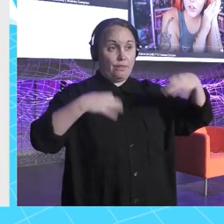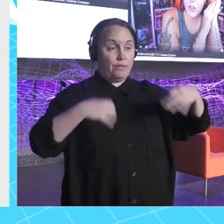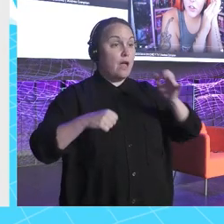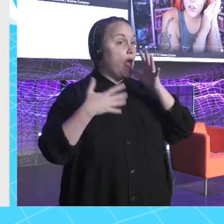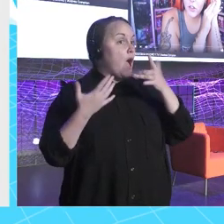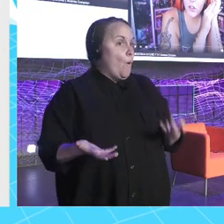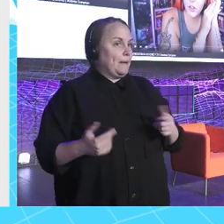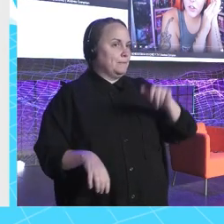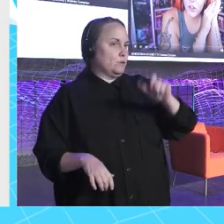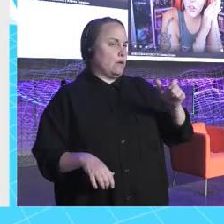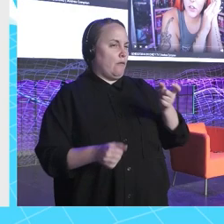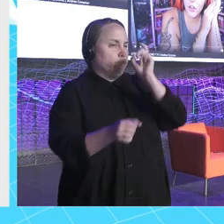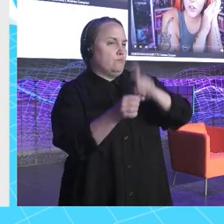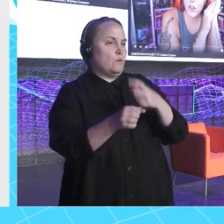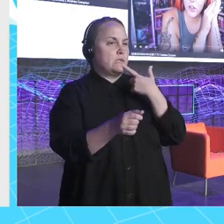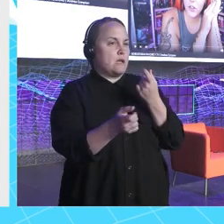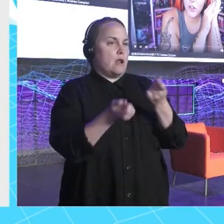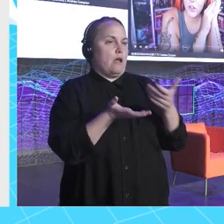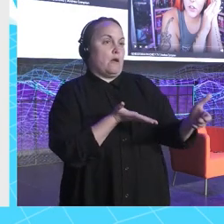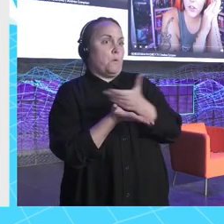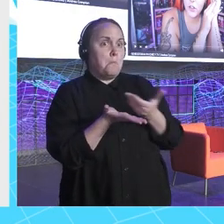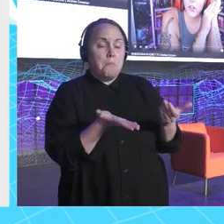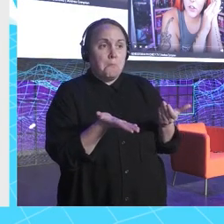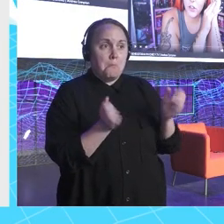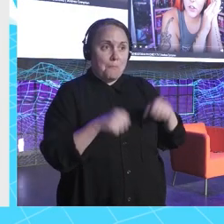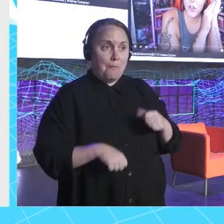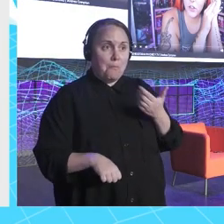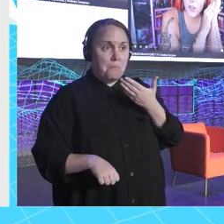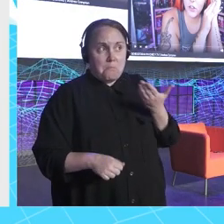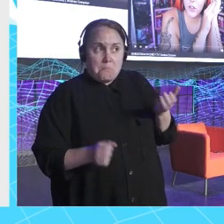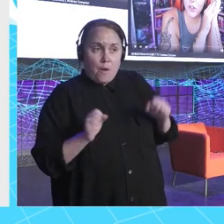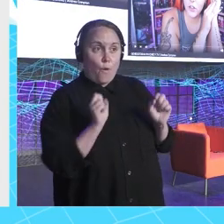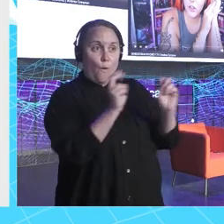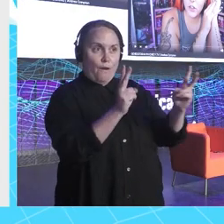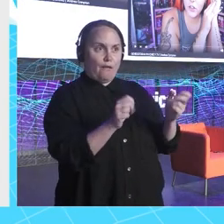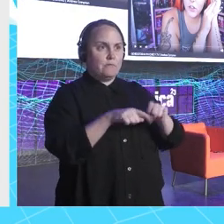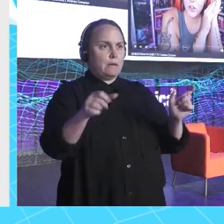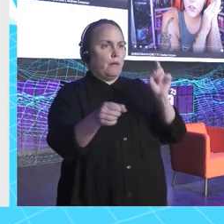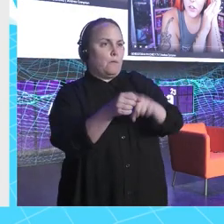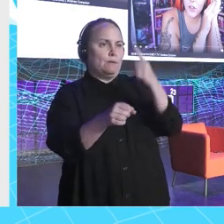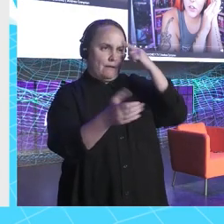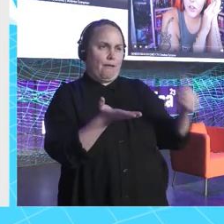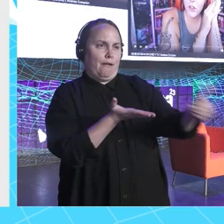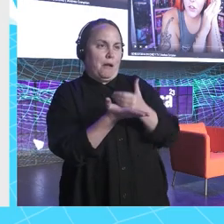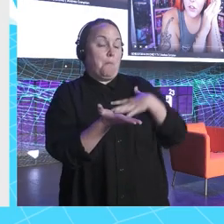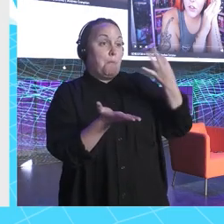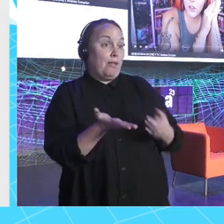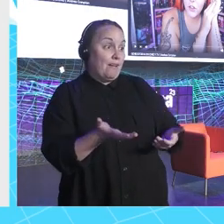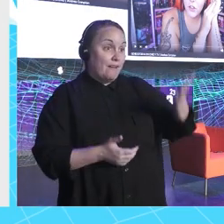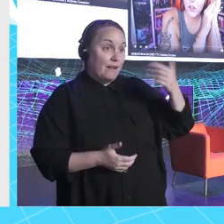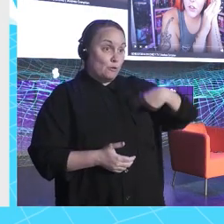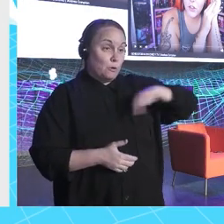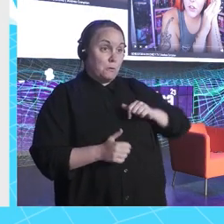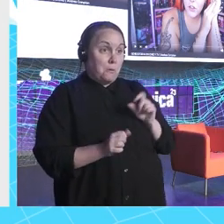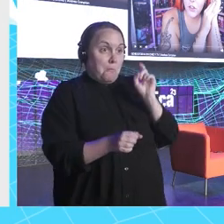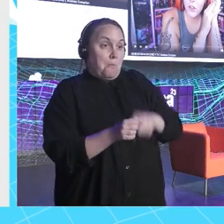gente se mete más cuando hay negocio, que me parece la hostia, igual de válido, meterte en plataformas y sabiendo que hay pasta ahí. Nosotros cuando empezamos no había ni un duro.